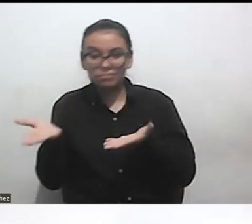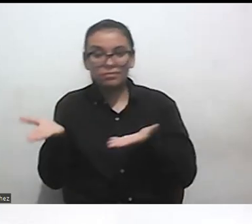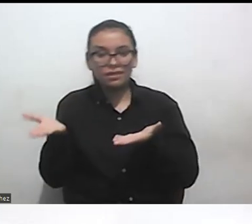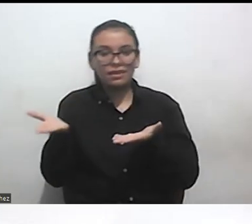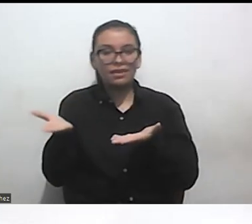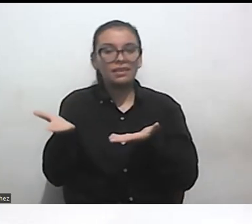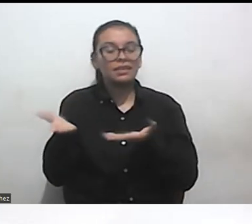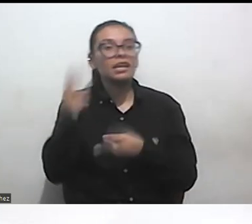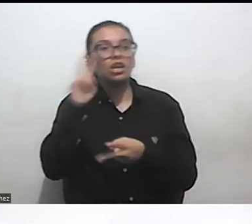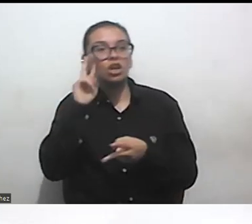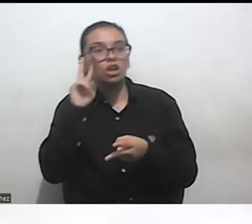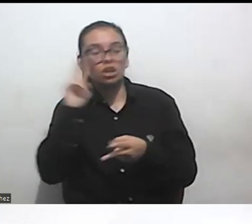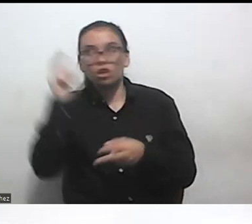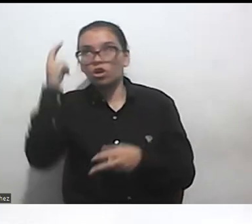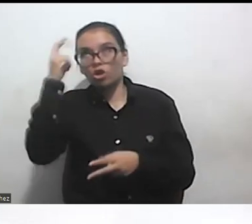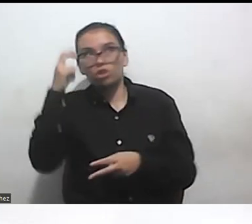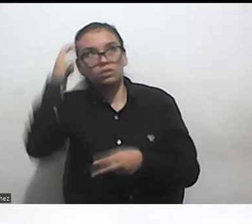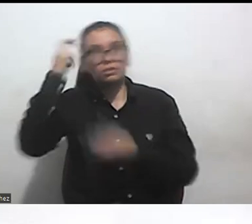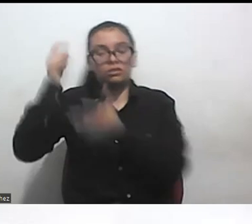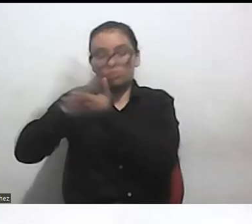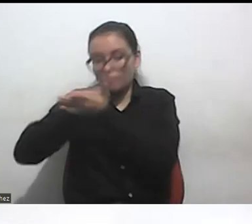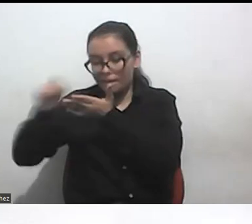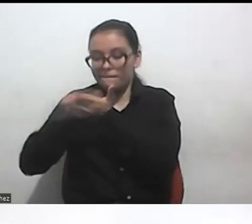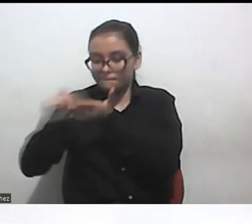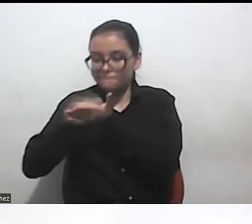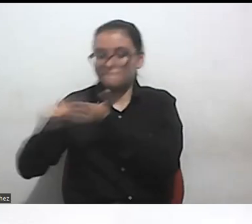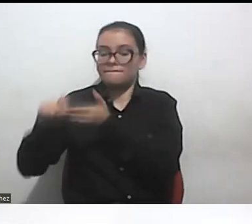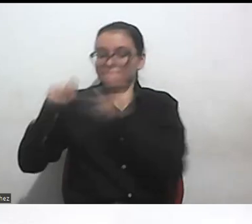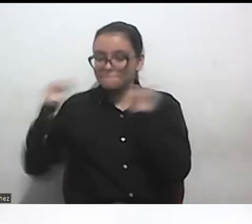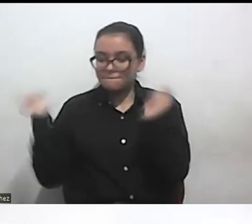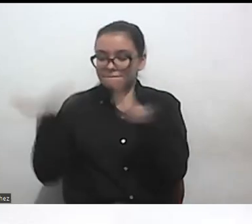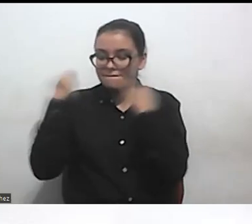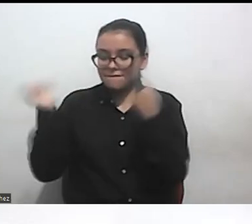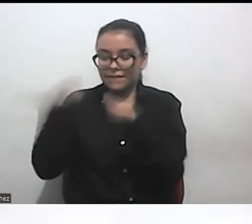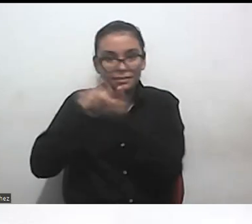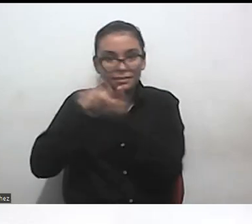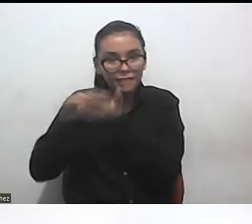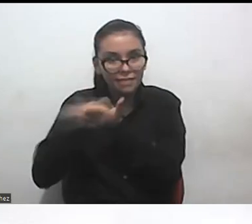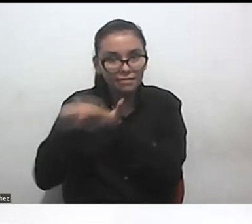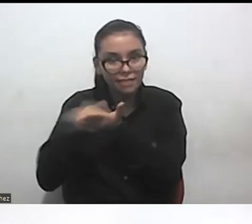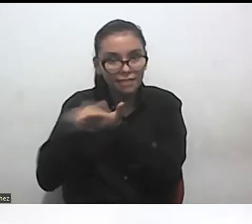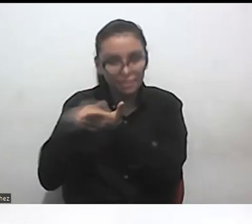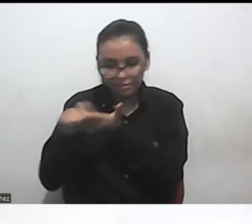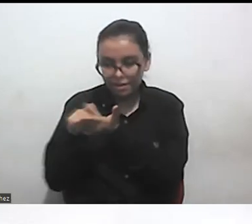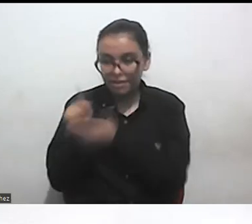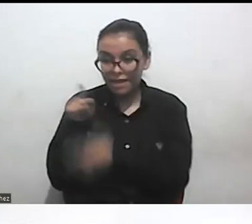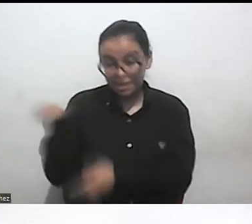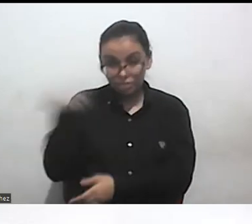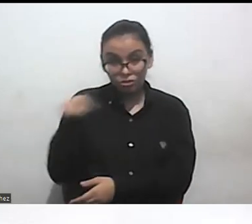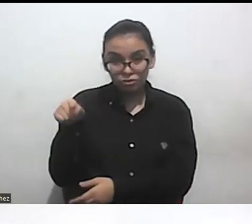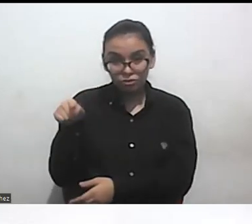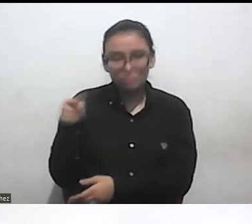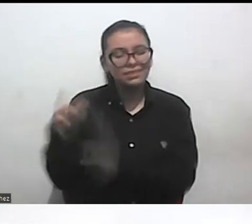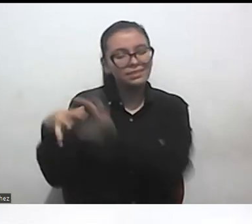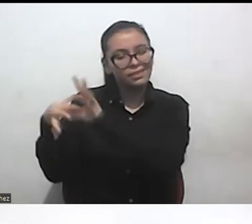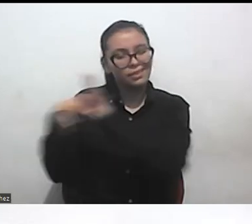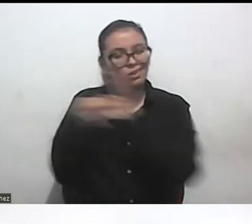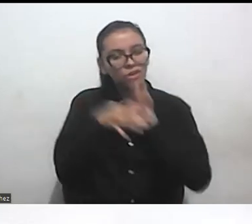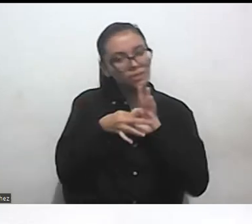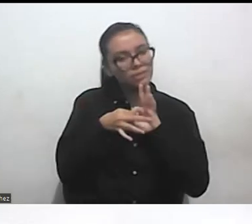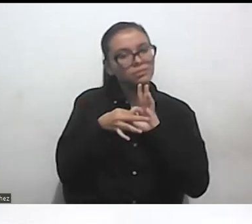conocimiento que difunden producen conocimiento creo que también allí entra